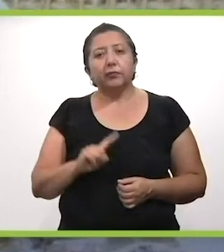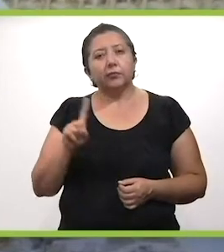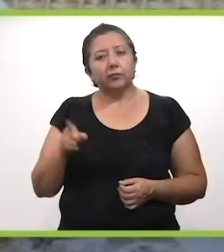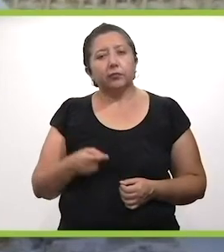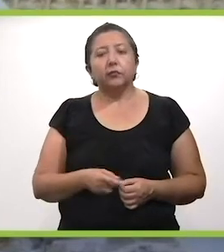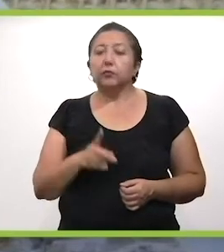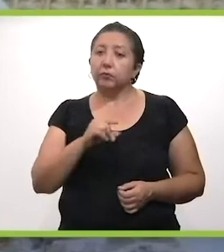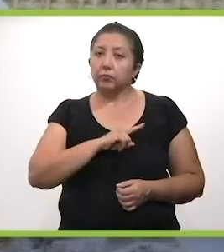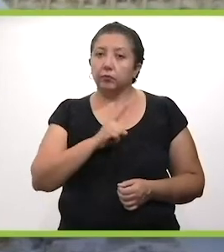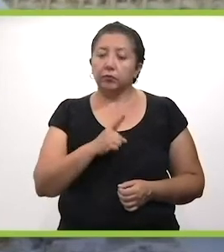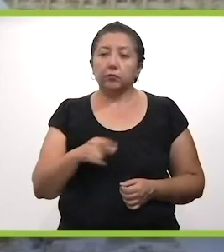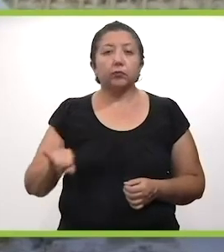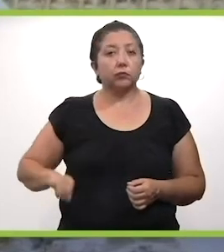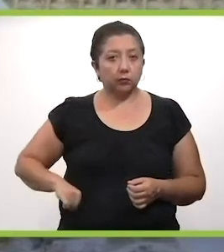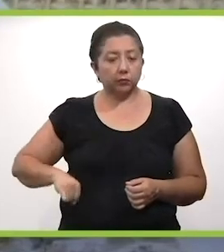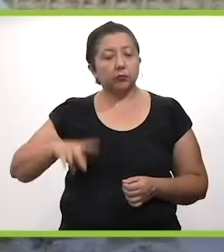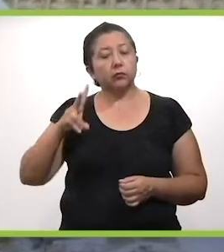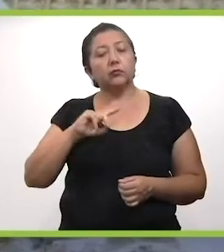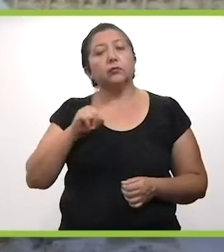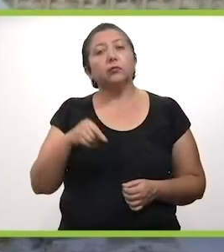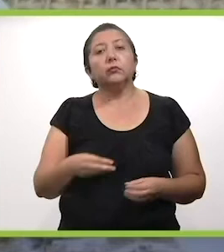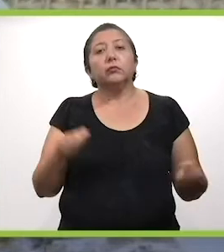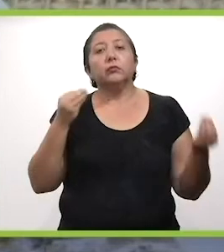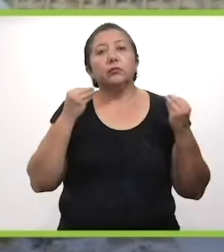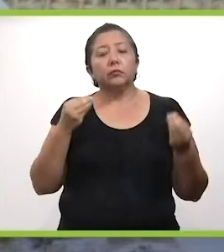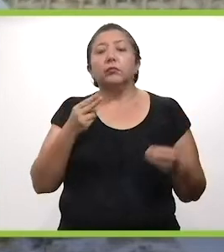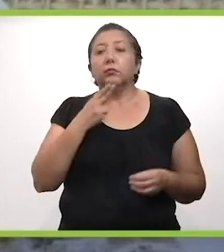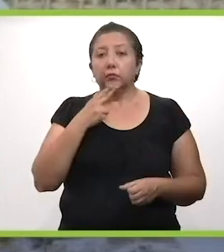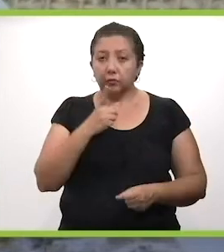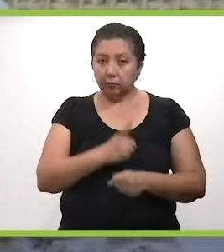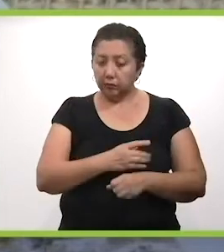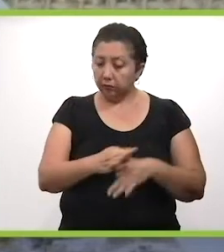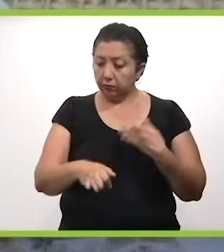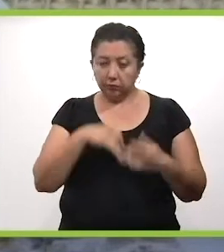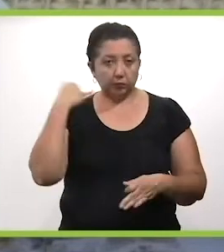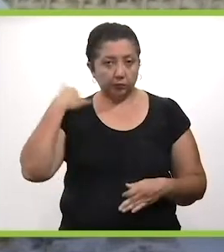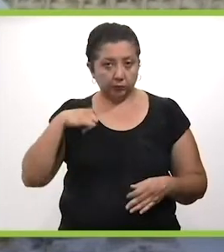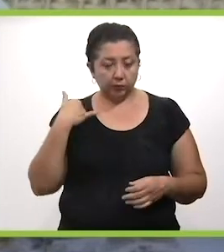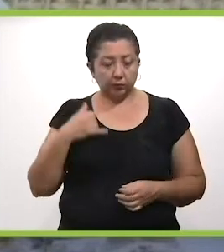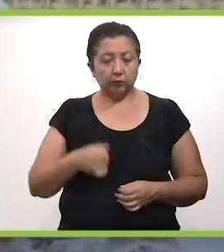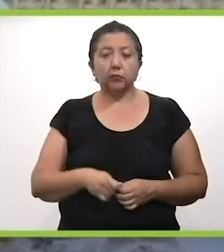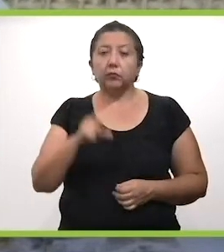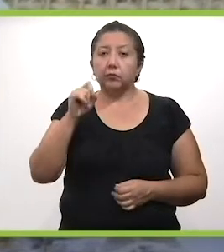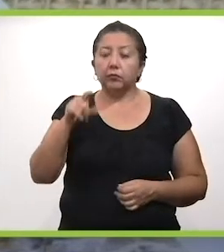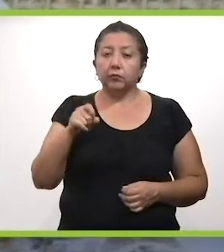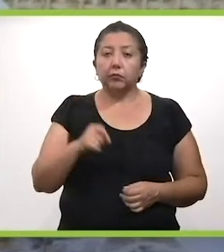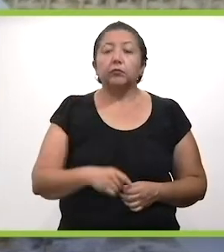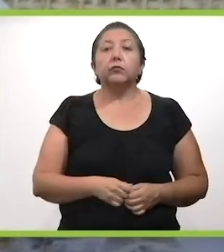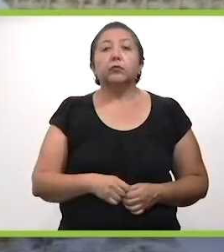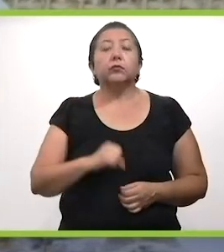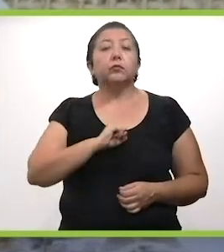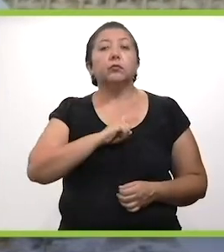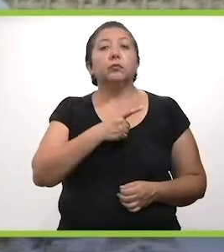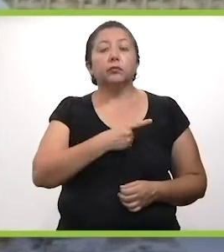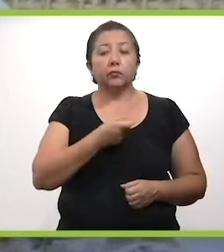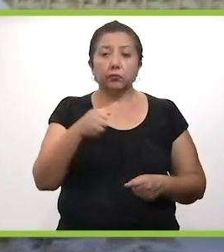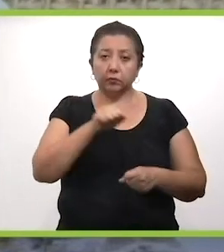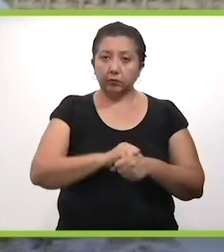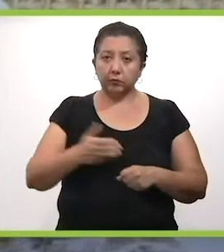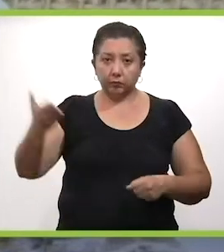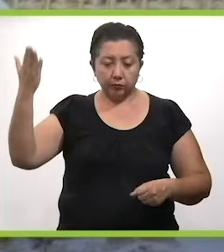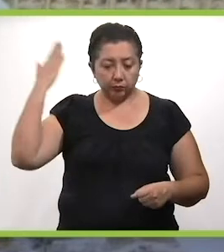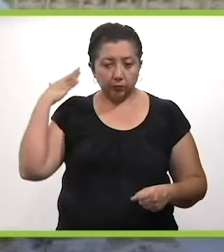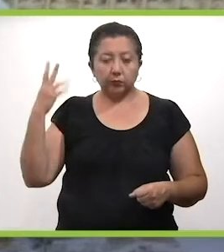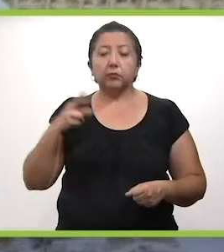nos acaba de compartir resultan no solamente muy interesantes, sino que son de mucha utilidad para todos los yucatecos. Y en el mismo terreno de la